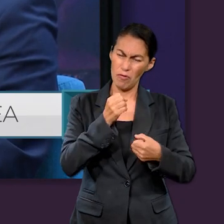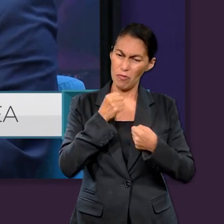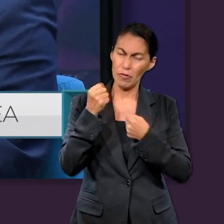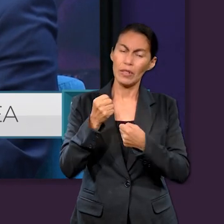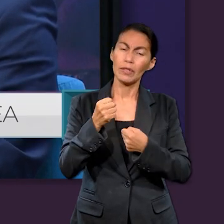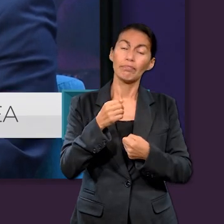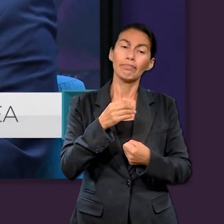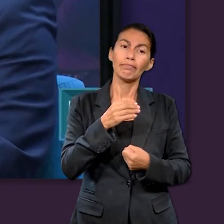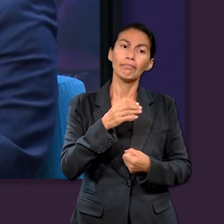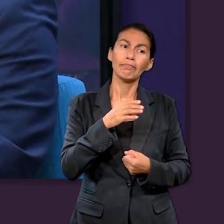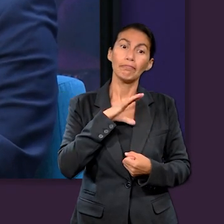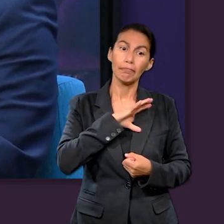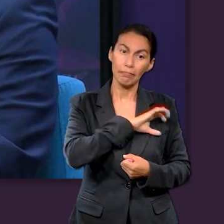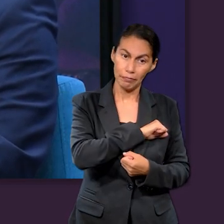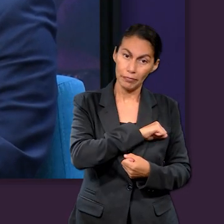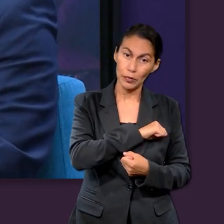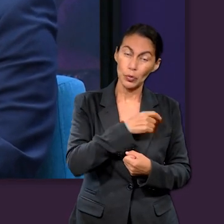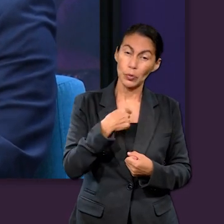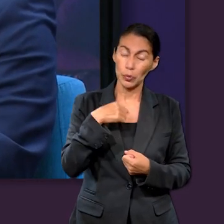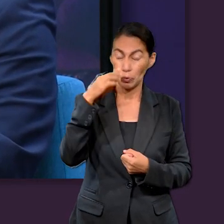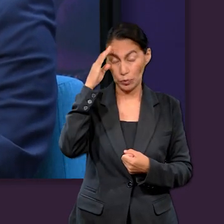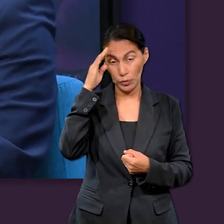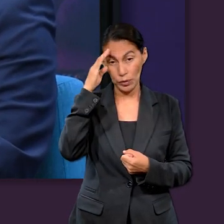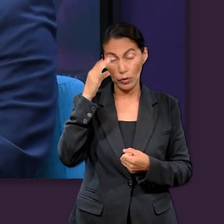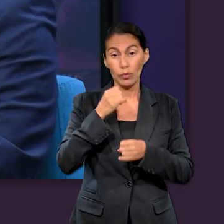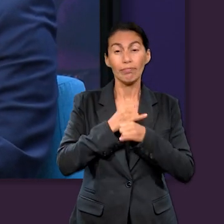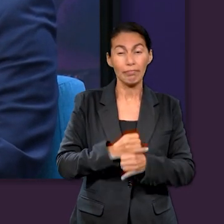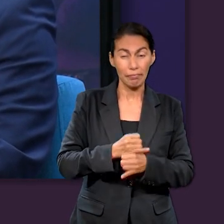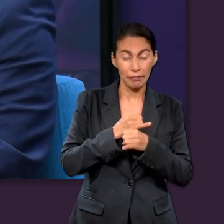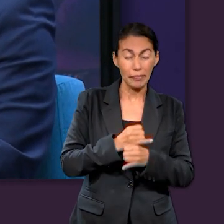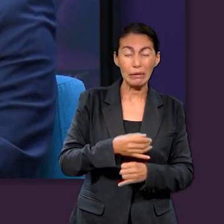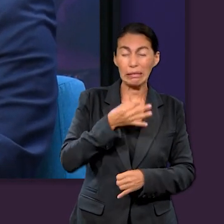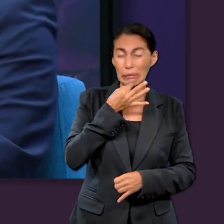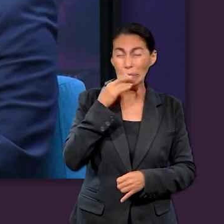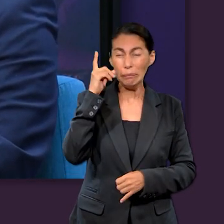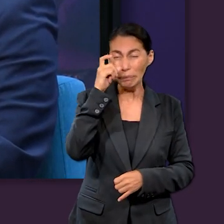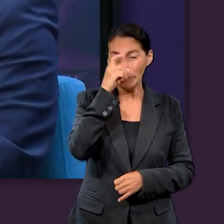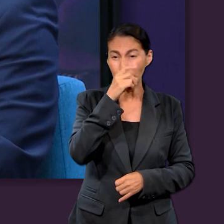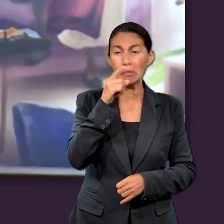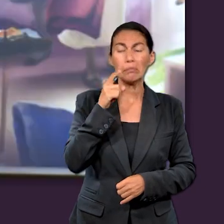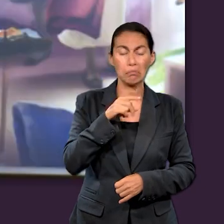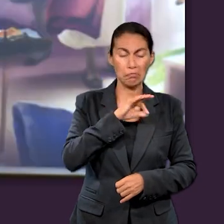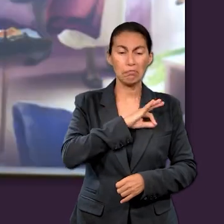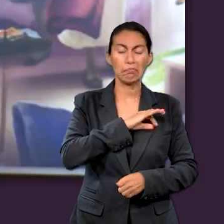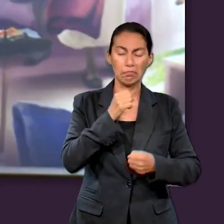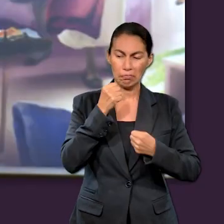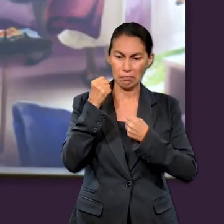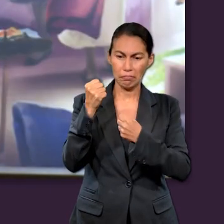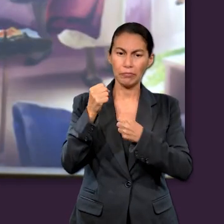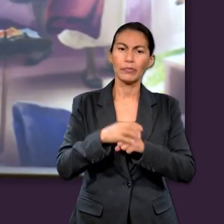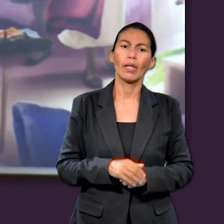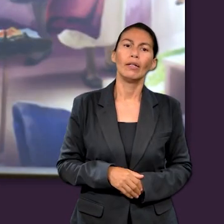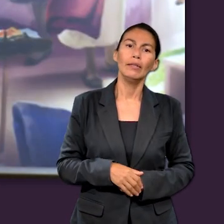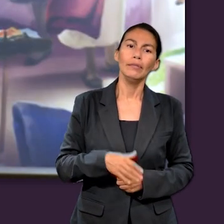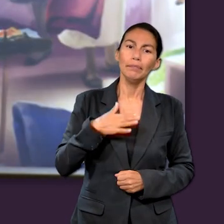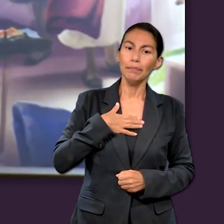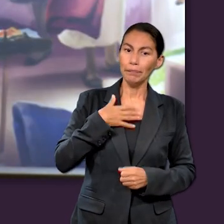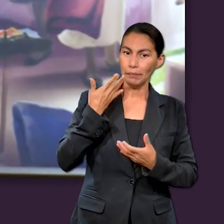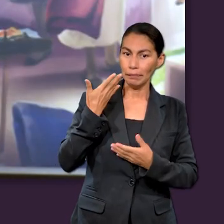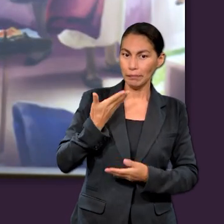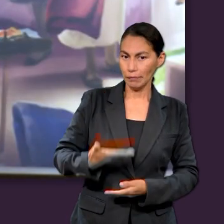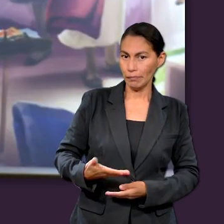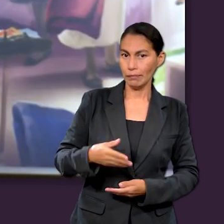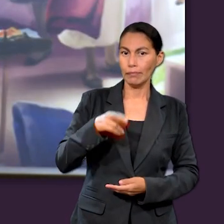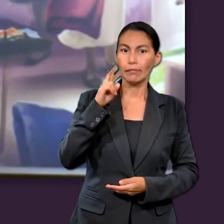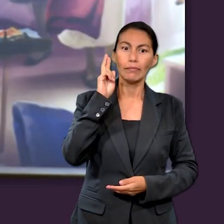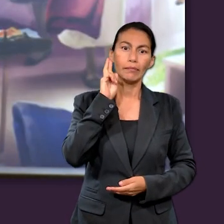Testamento es Job, que ha mostrado su fe en momentos muy difíciles. Yo soy Ruth Badilla, y tendría que